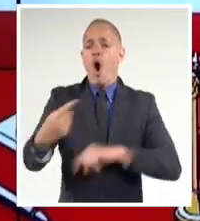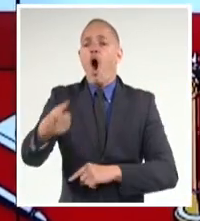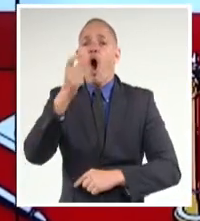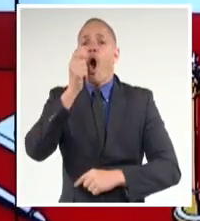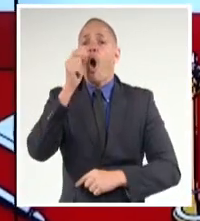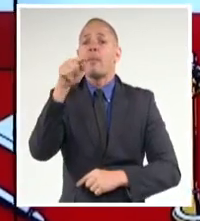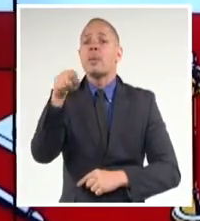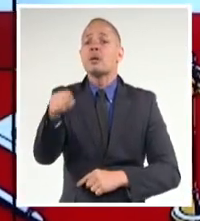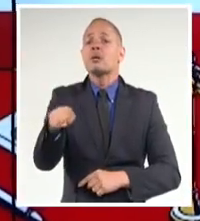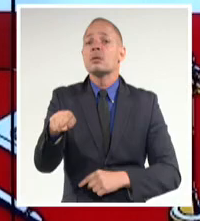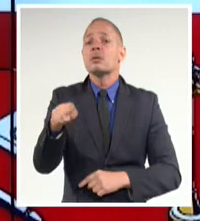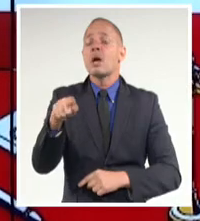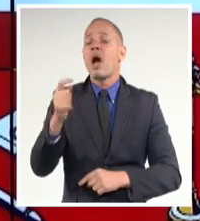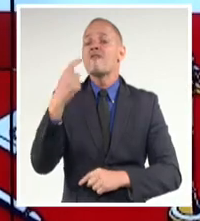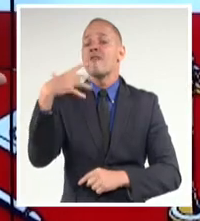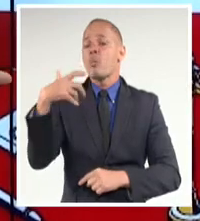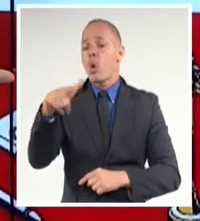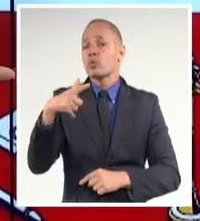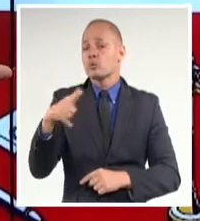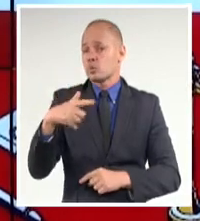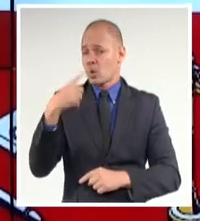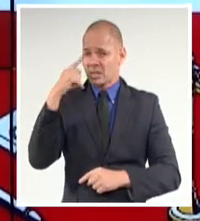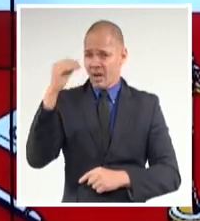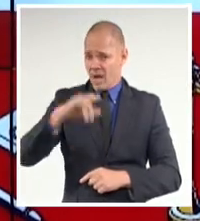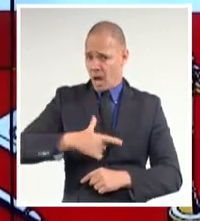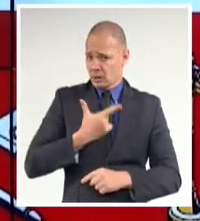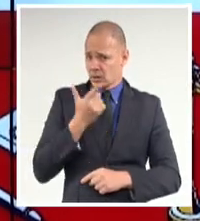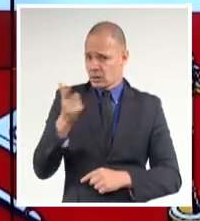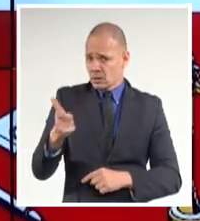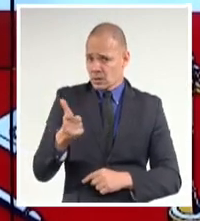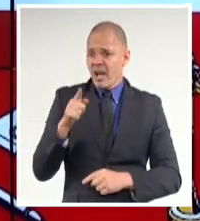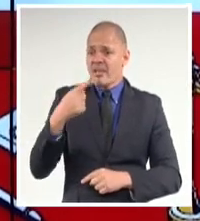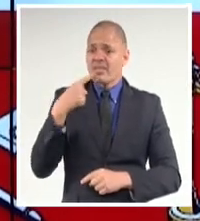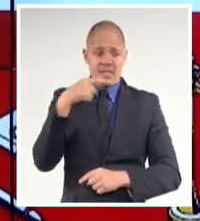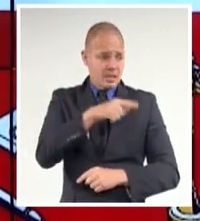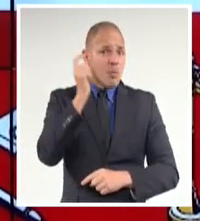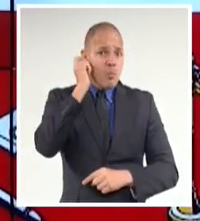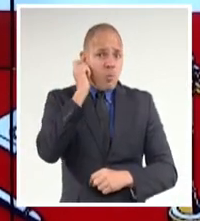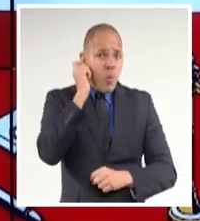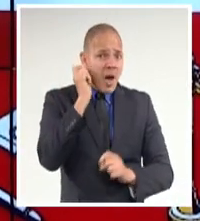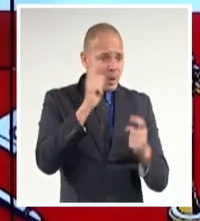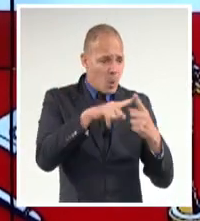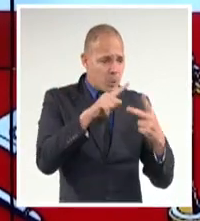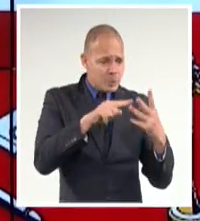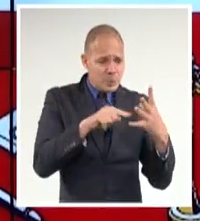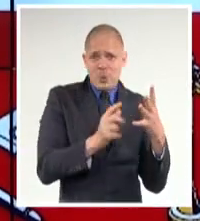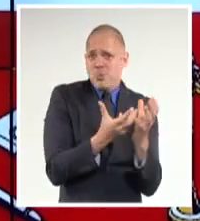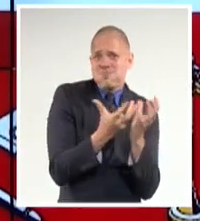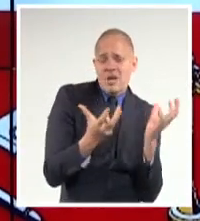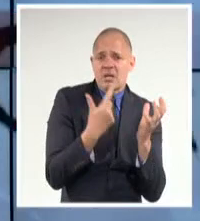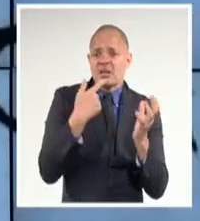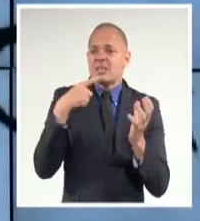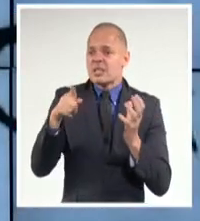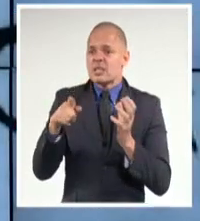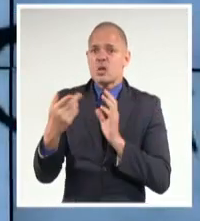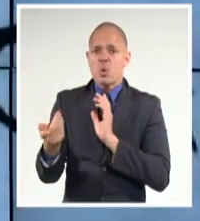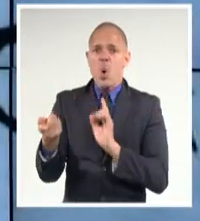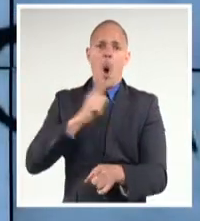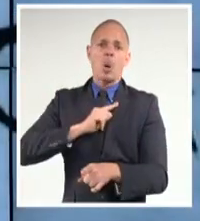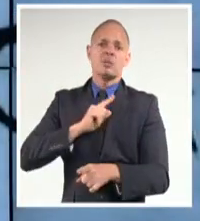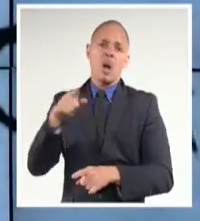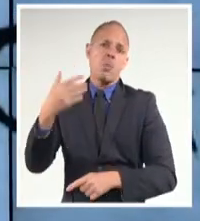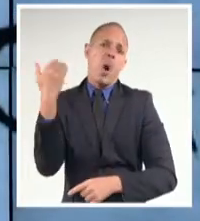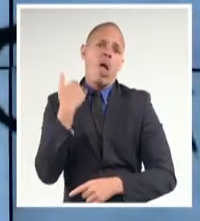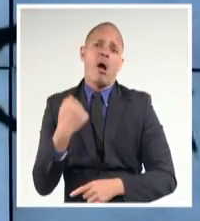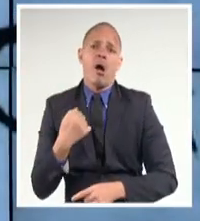repitan. Por eso tanto se habla de que la denuncia es el primer paso. Y cuesta, cuesta mucho, a veces por